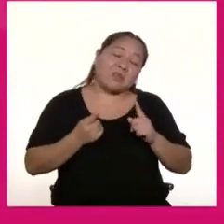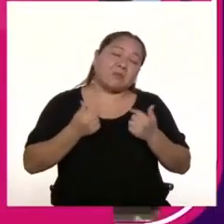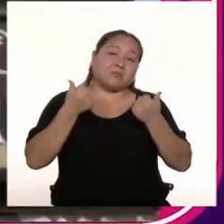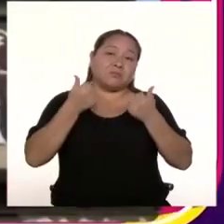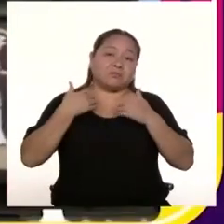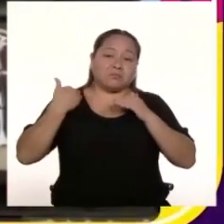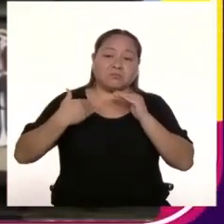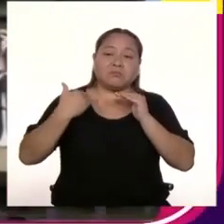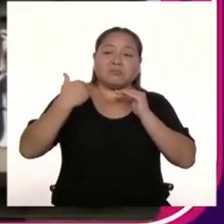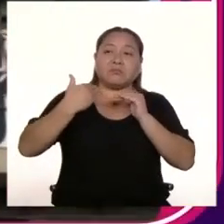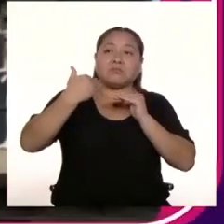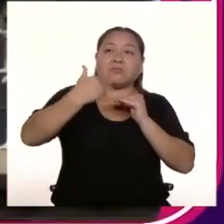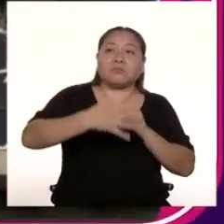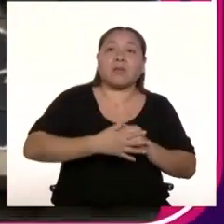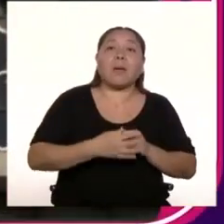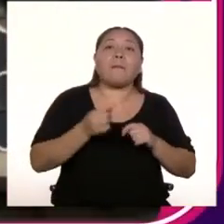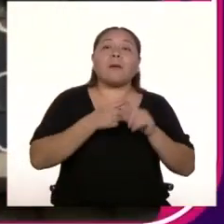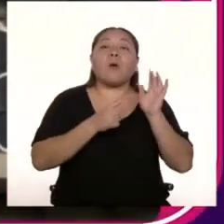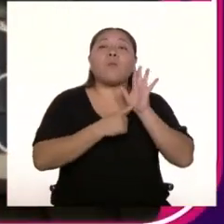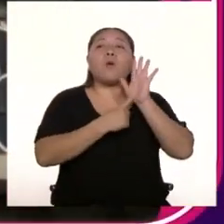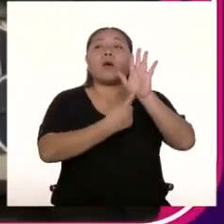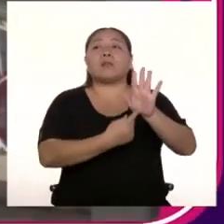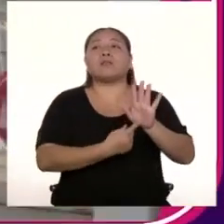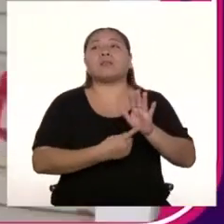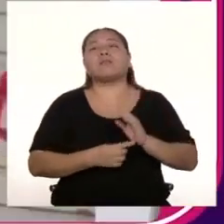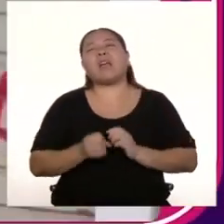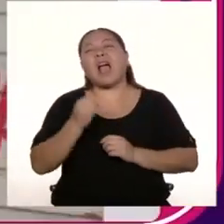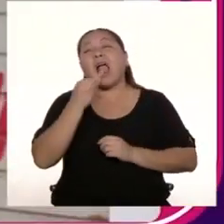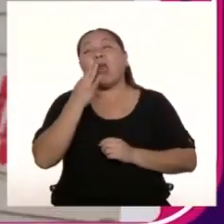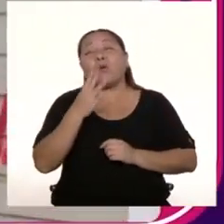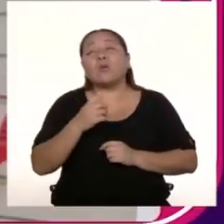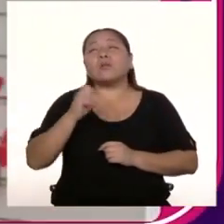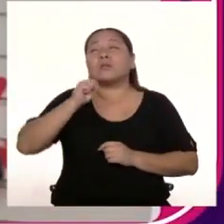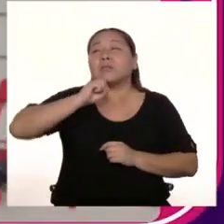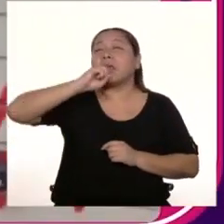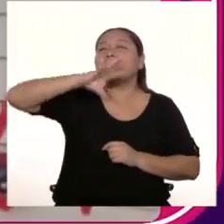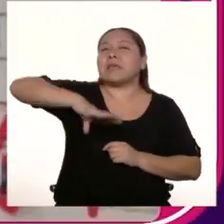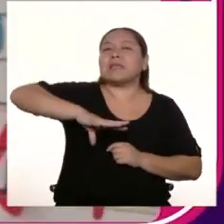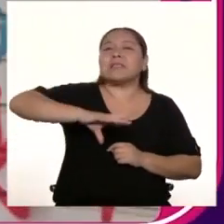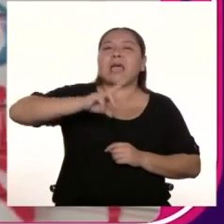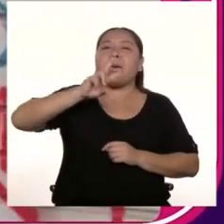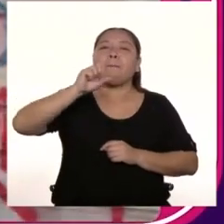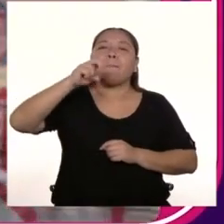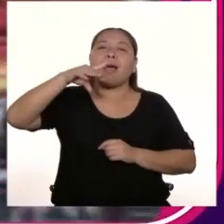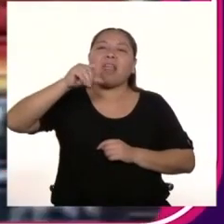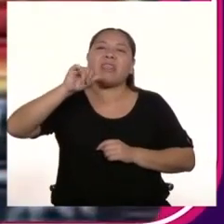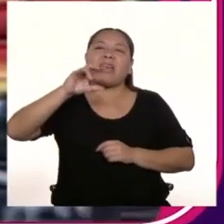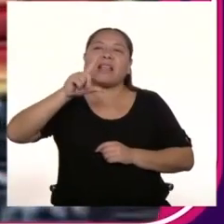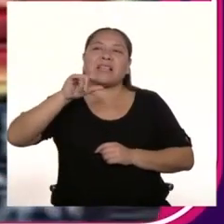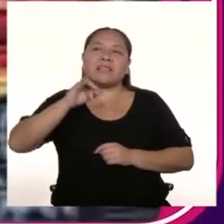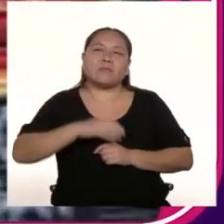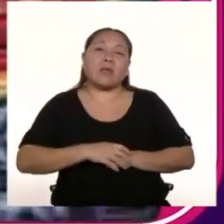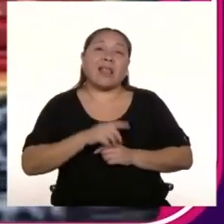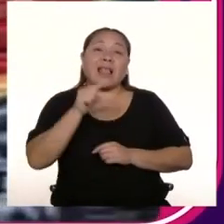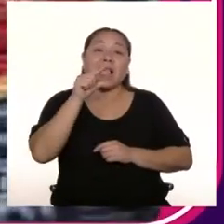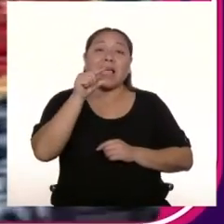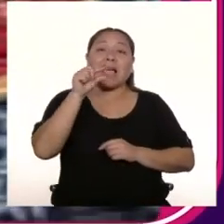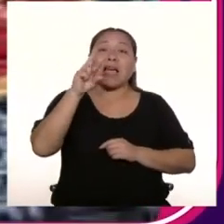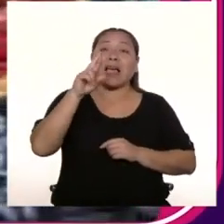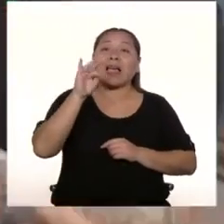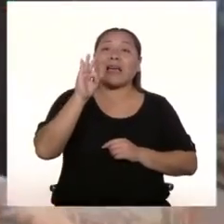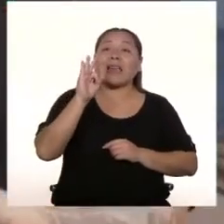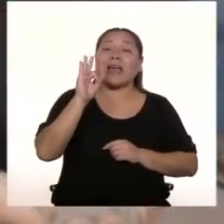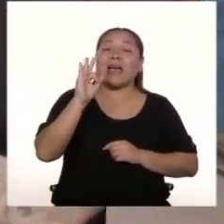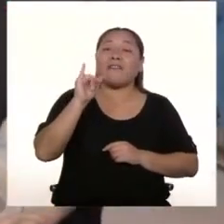ataca a través del vandalismo algunas cosas, ¿no? Entonces, el graffiti sí tiene su lado de vandalismo, ¿no? El arte